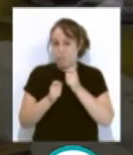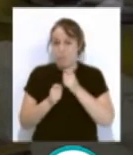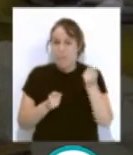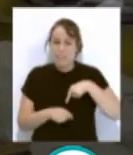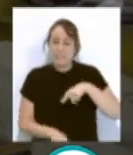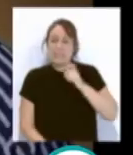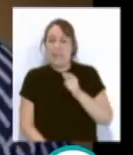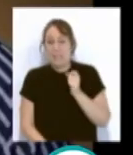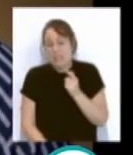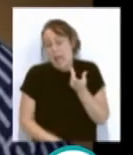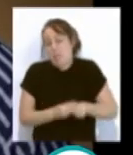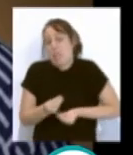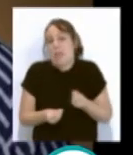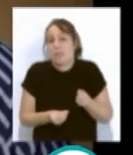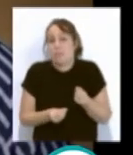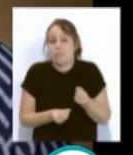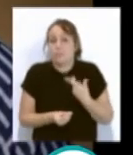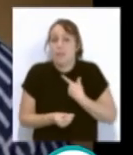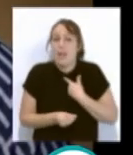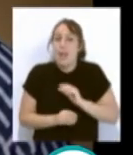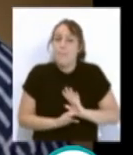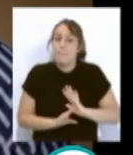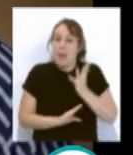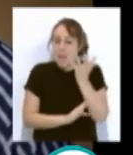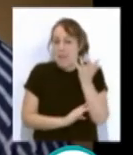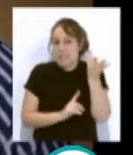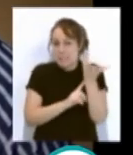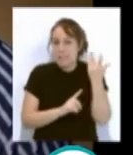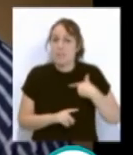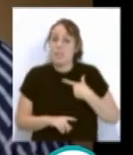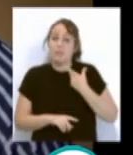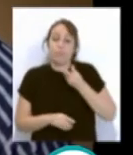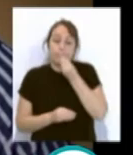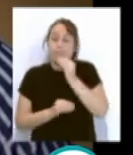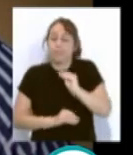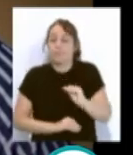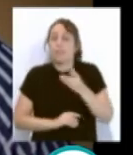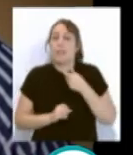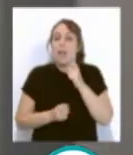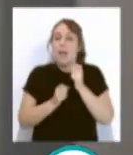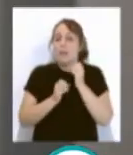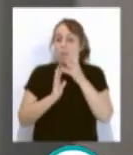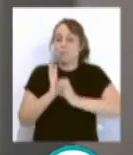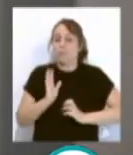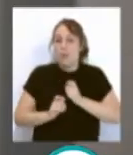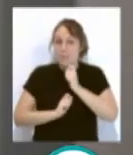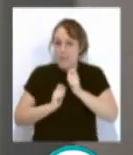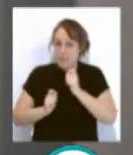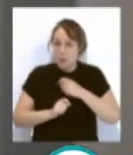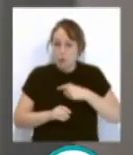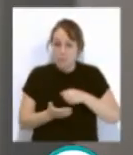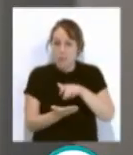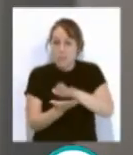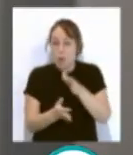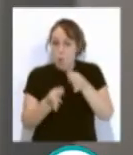habitualmente se da a conocer el palmarés y, en su lugar, se remitió una nota de prensa con el extracto del alta de jurado, en la que